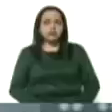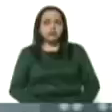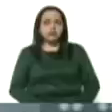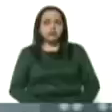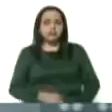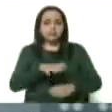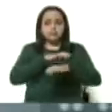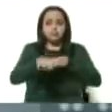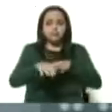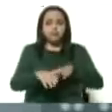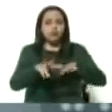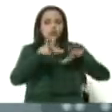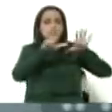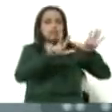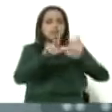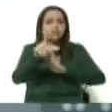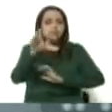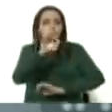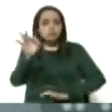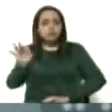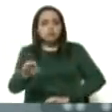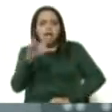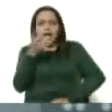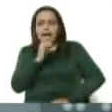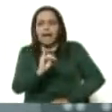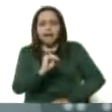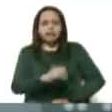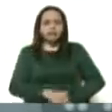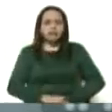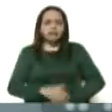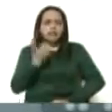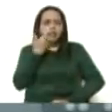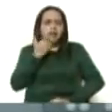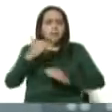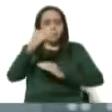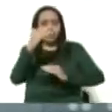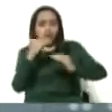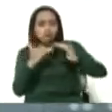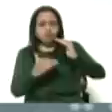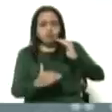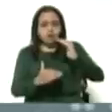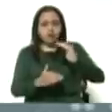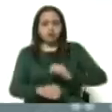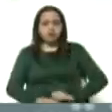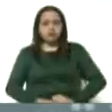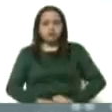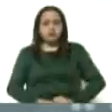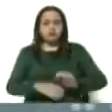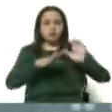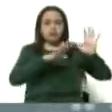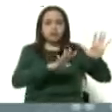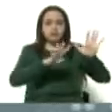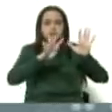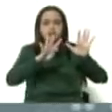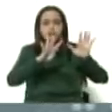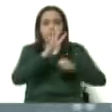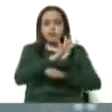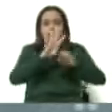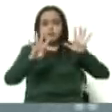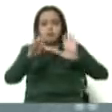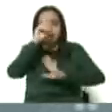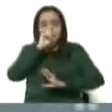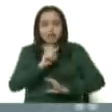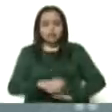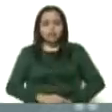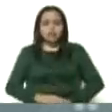El 81% está en edades por debajo de los 49 años. En cuanto a la distribución